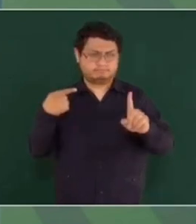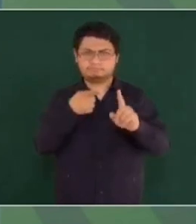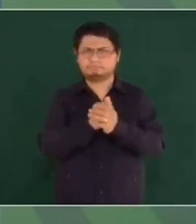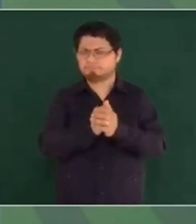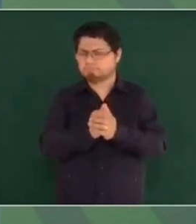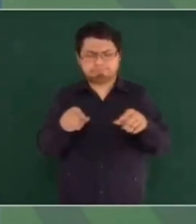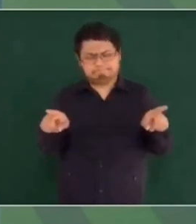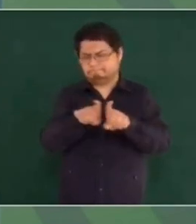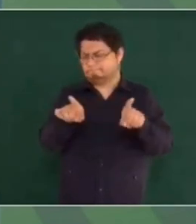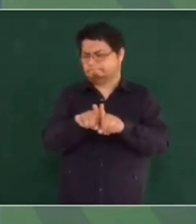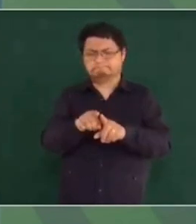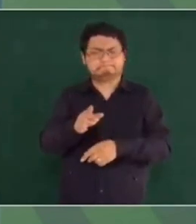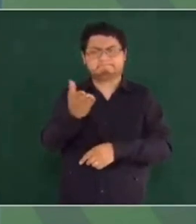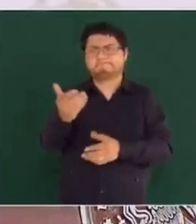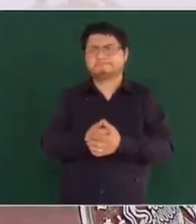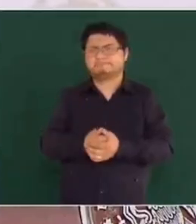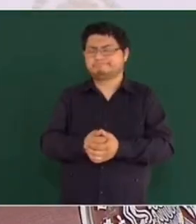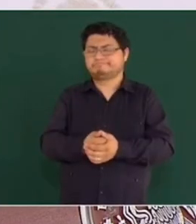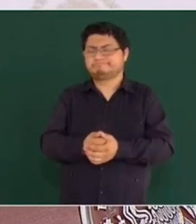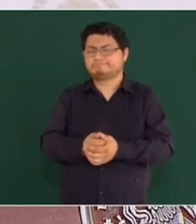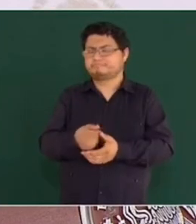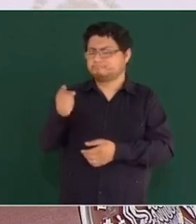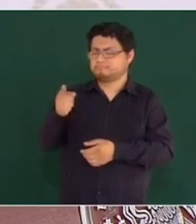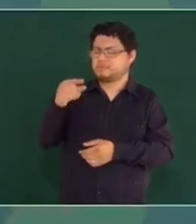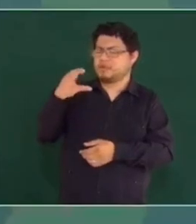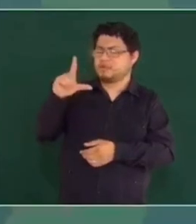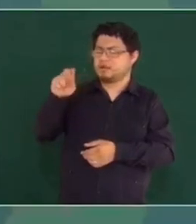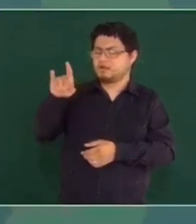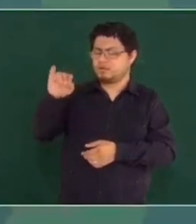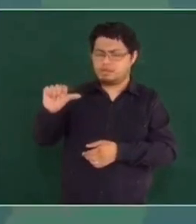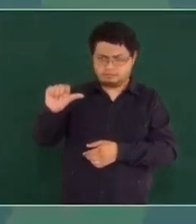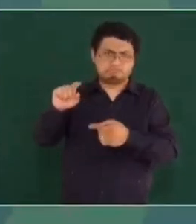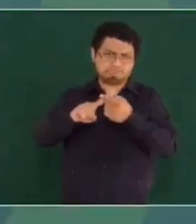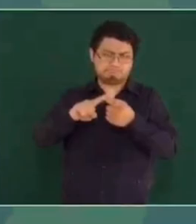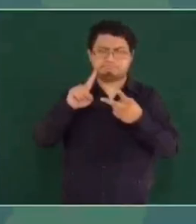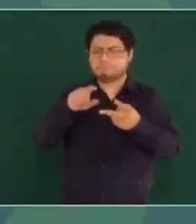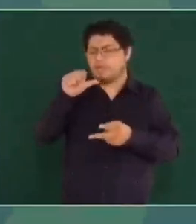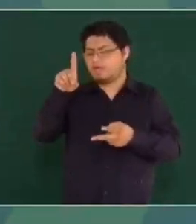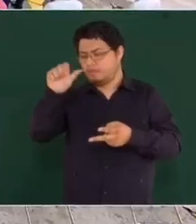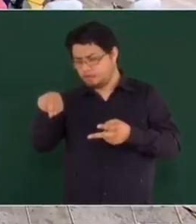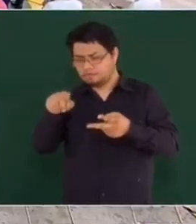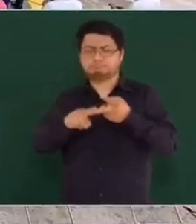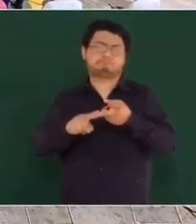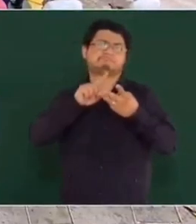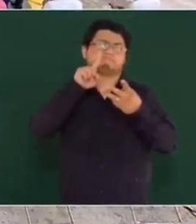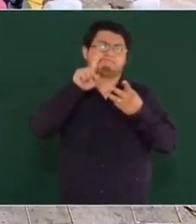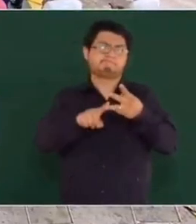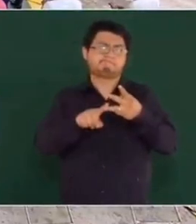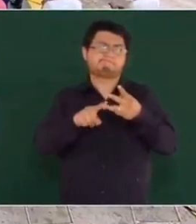Muy hermanos Son mis hermanos Y es mi hermana Claudia Y mis hermanos Adán Mi hermano